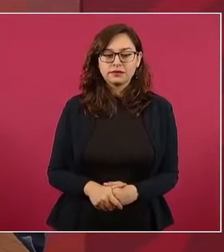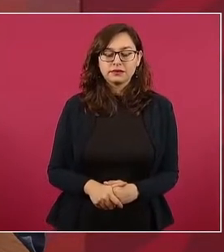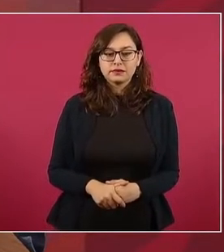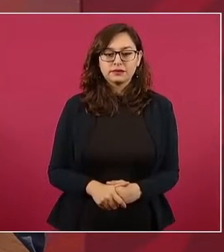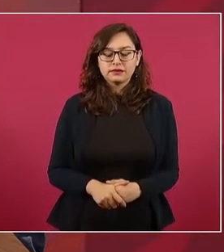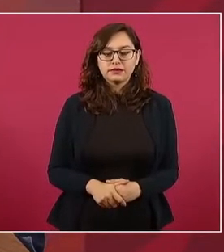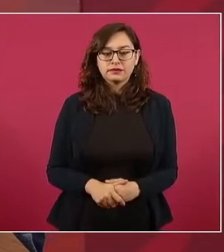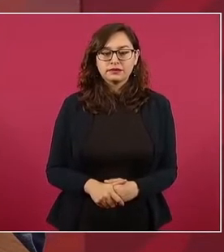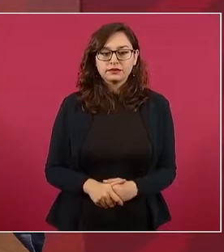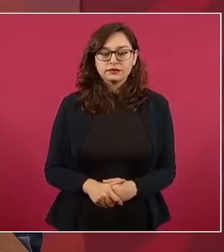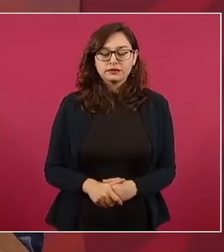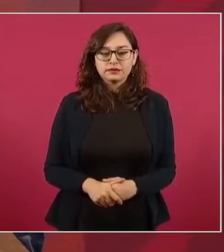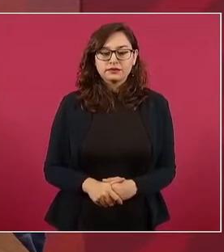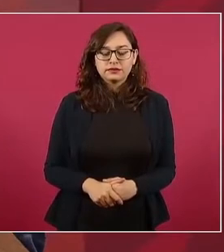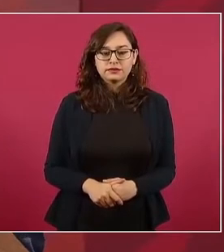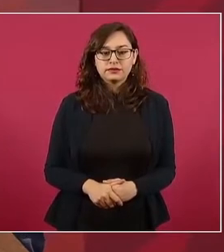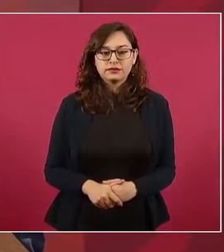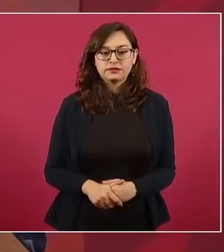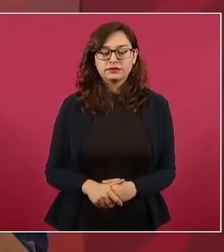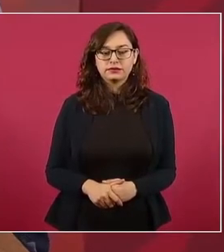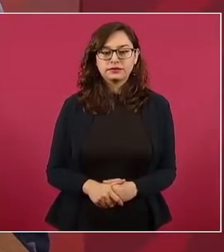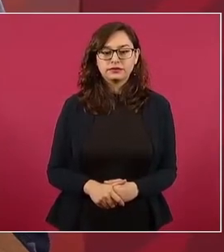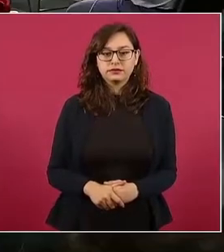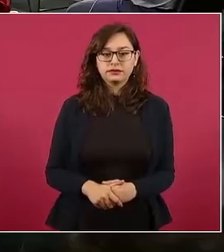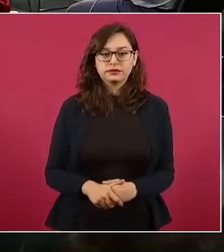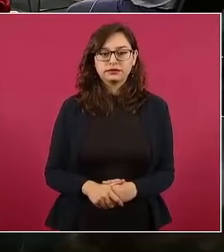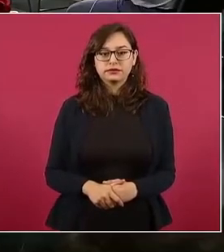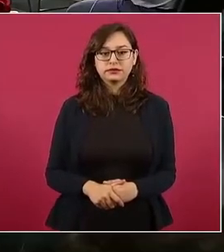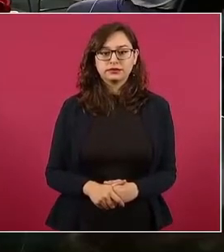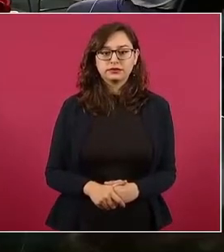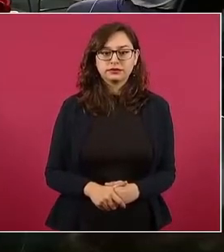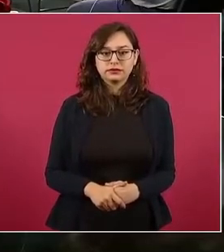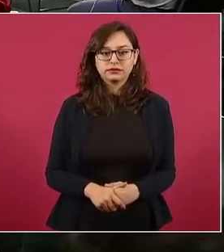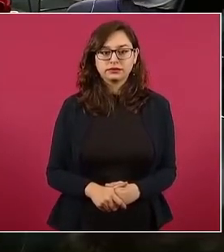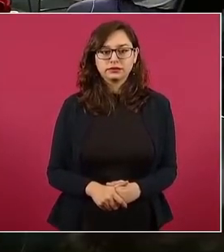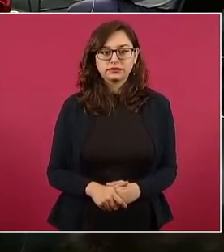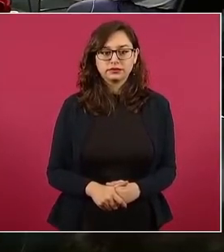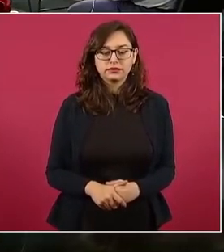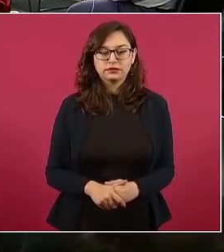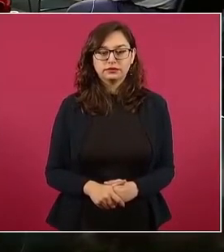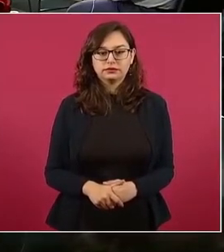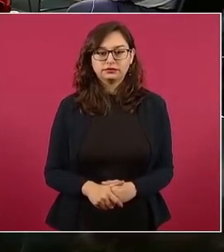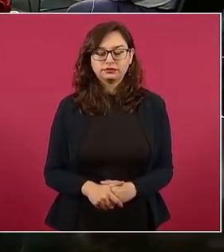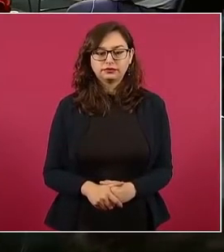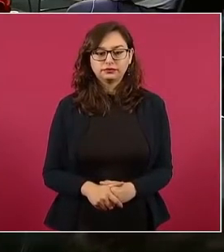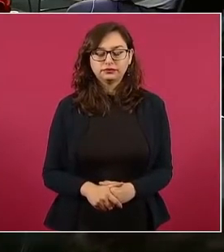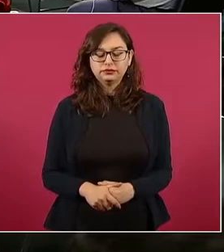Es cosa de que observen